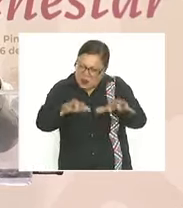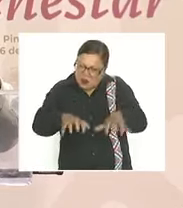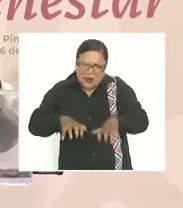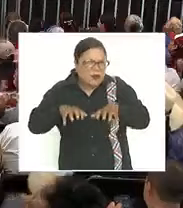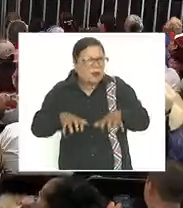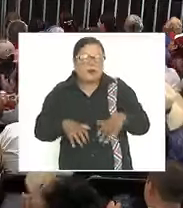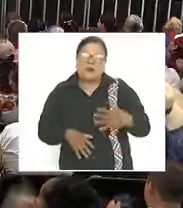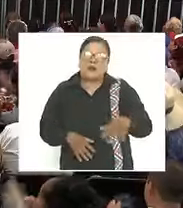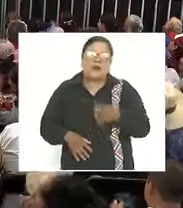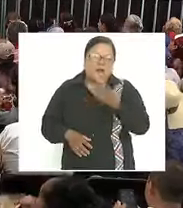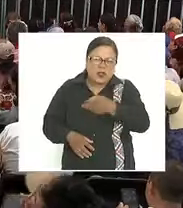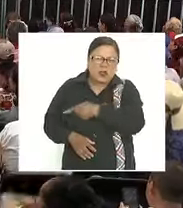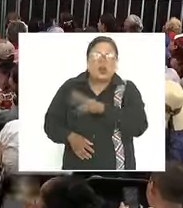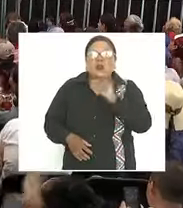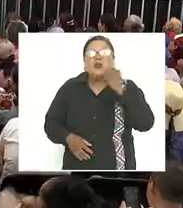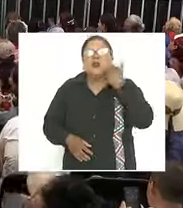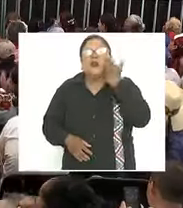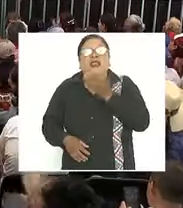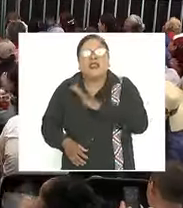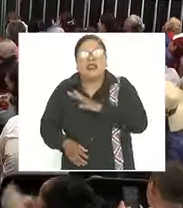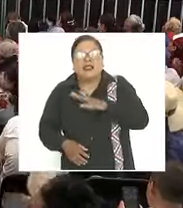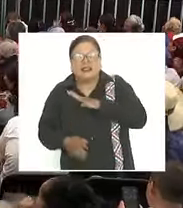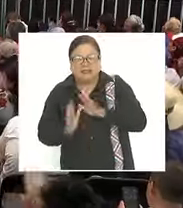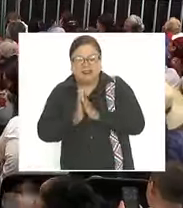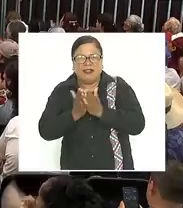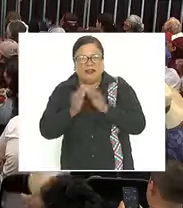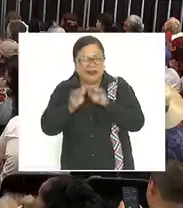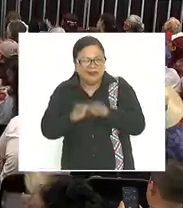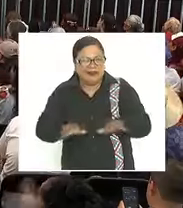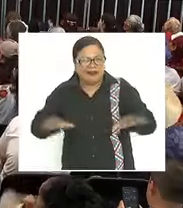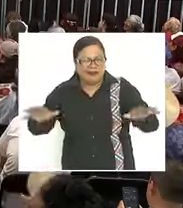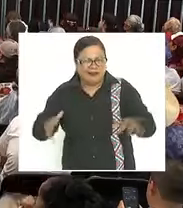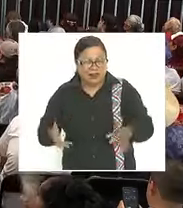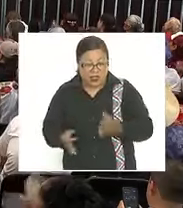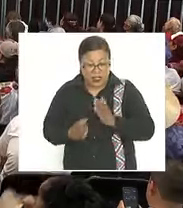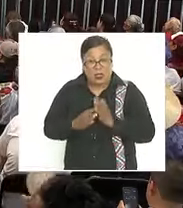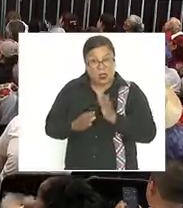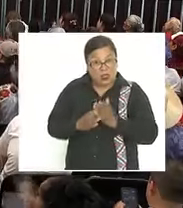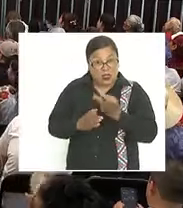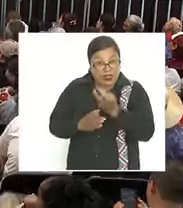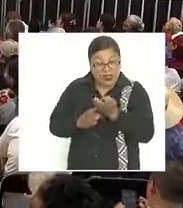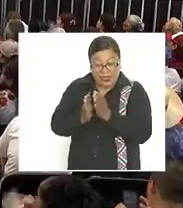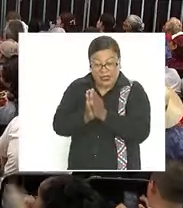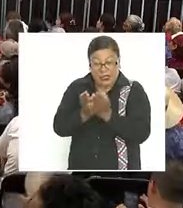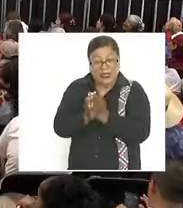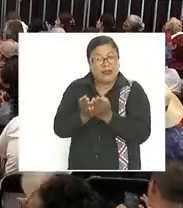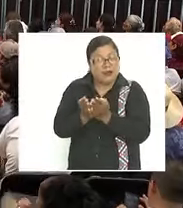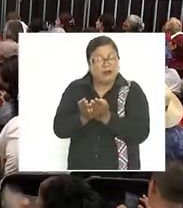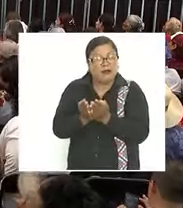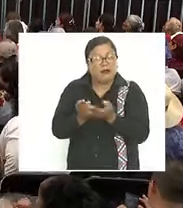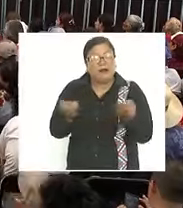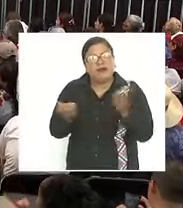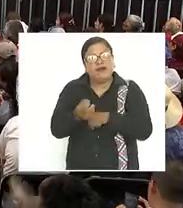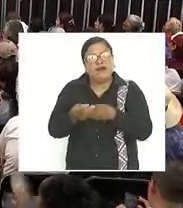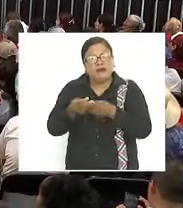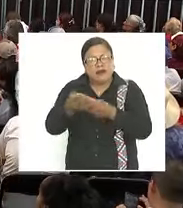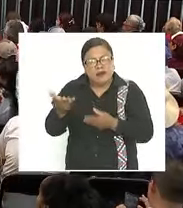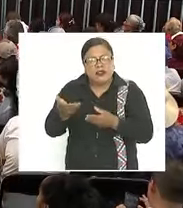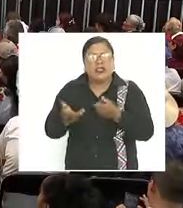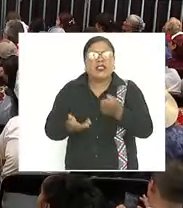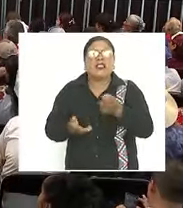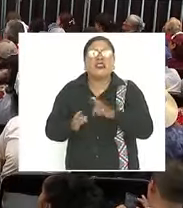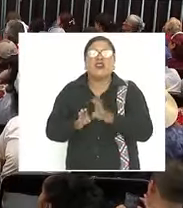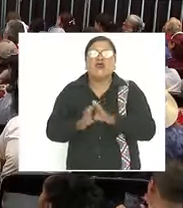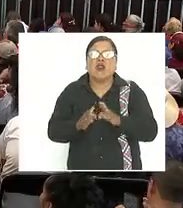entonces como ahora los contenidos de los libros hablan del